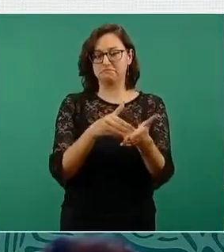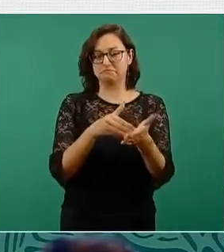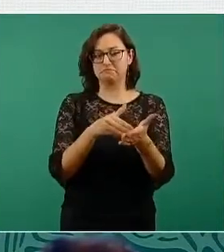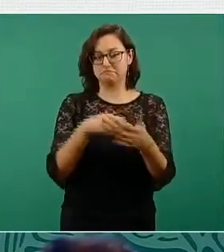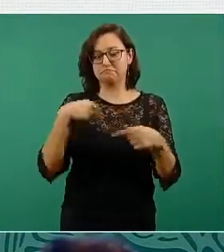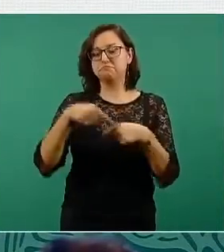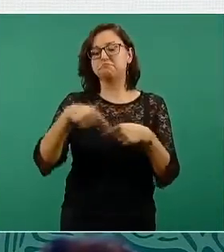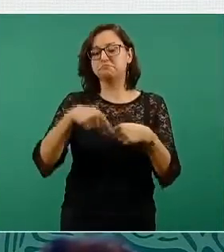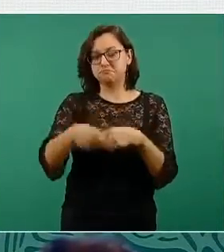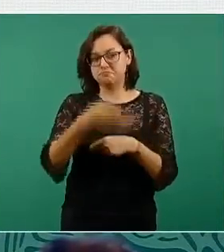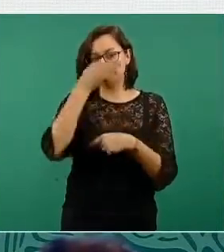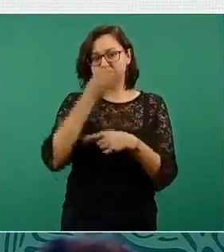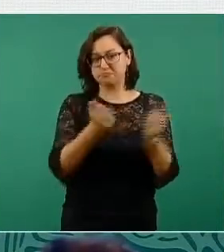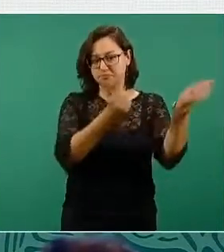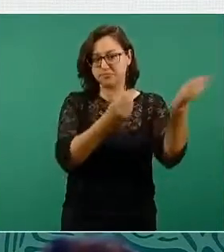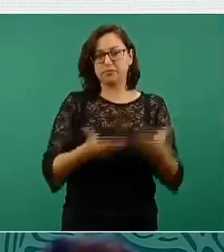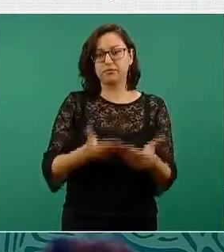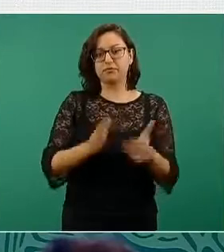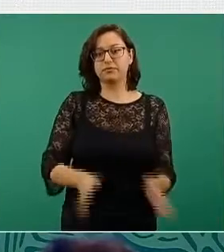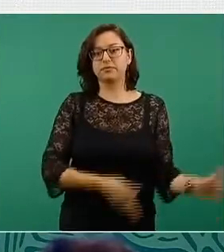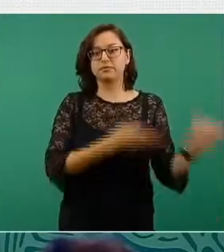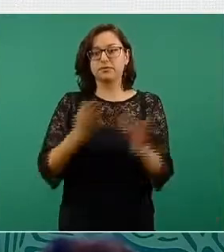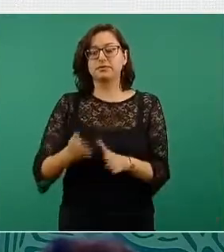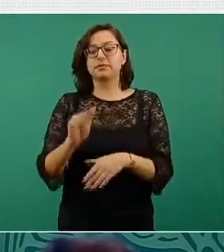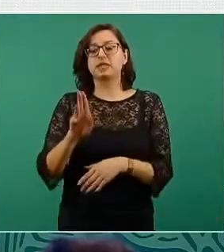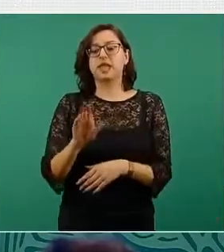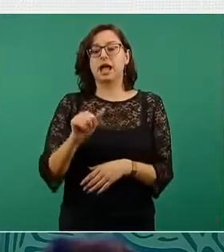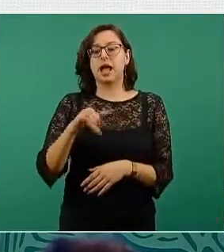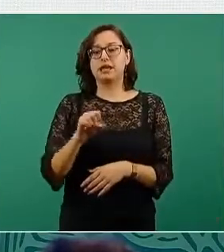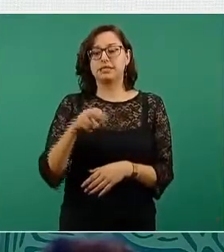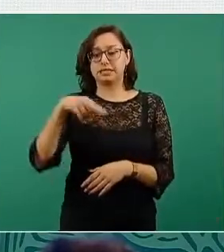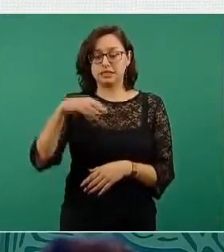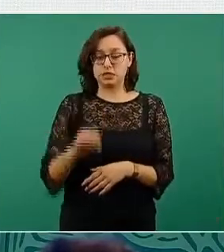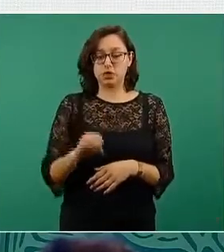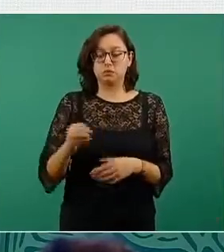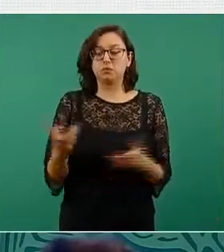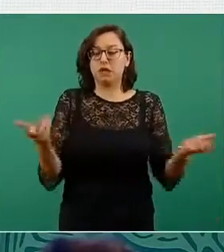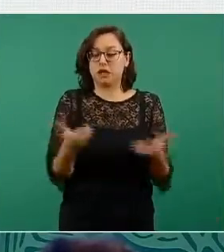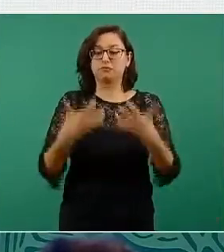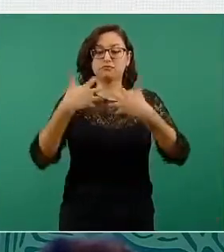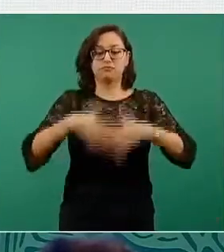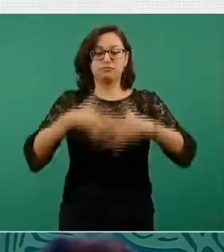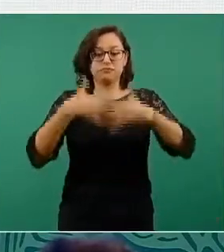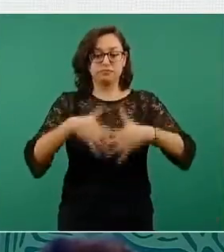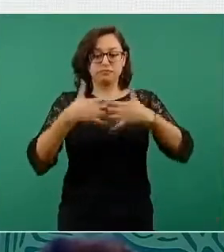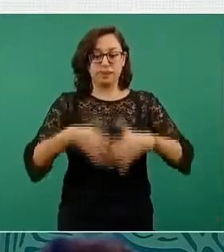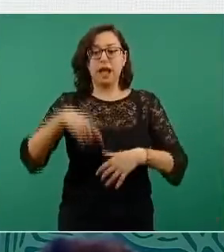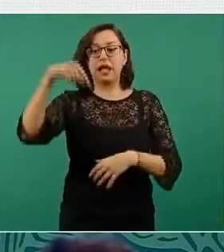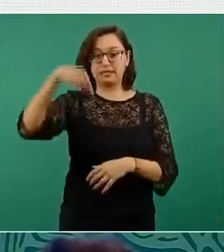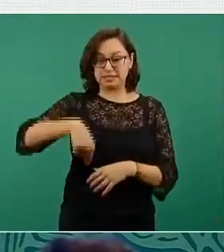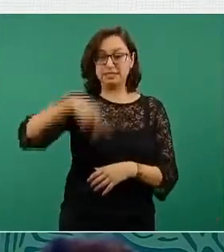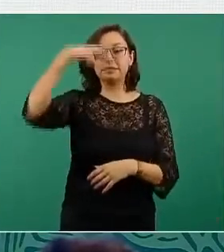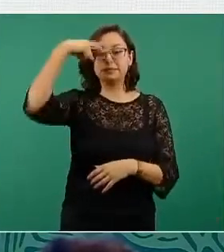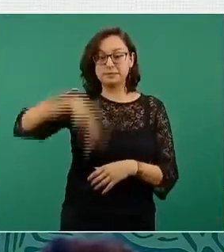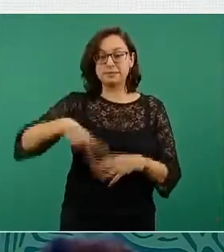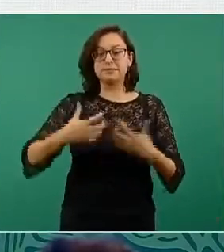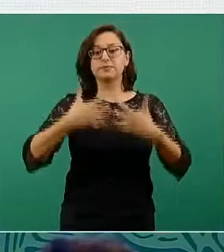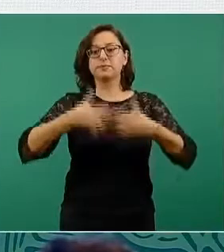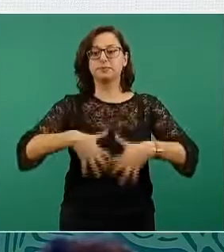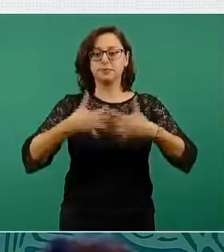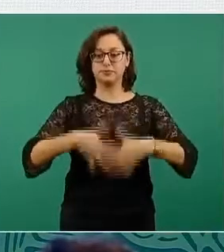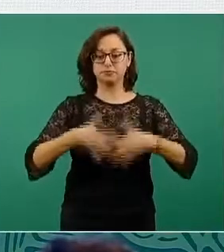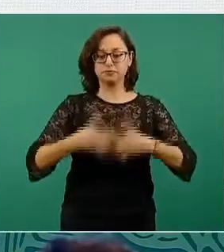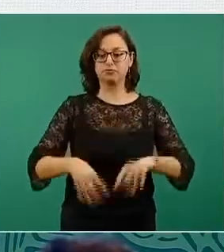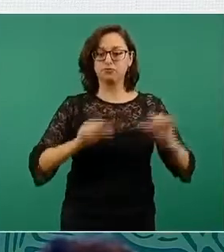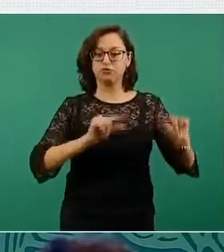termine este mes. Y Cancino, que se está envasando en México, se produce en China, llega a Granel y se